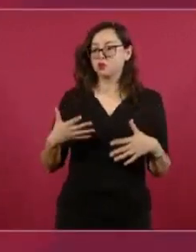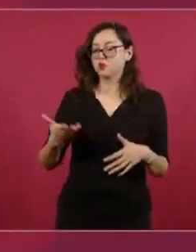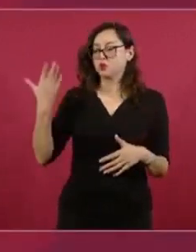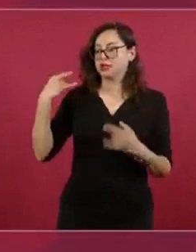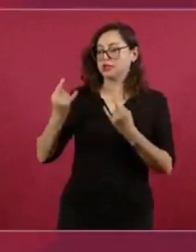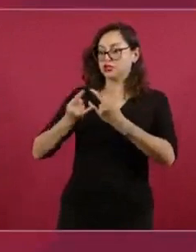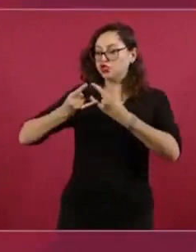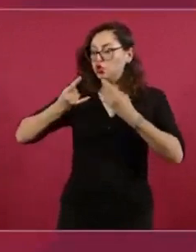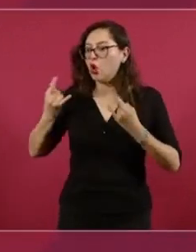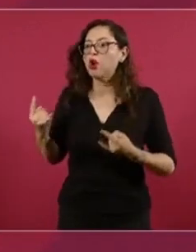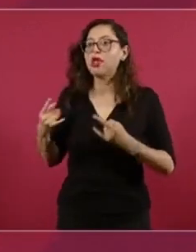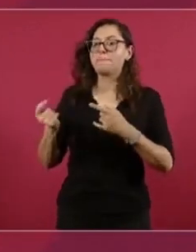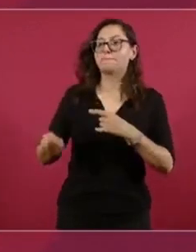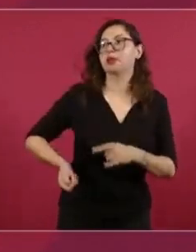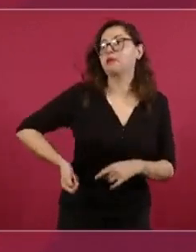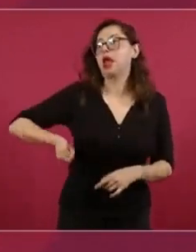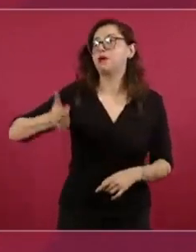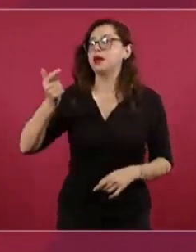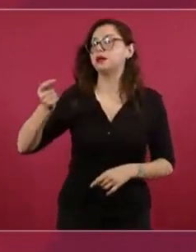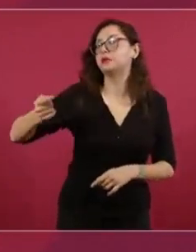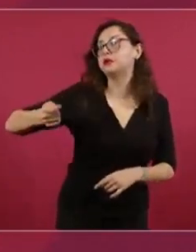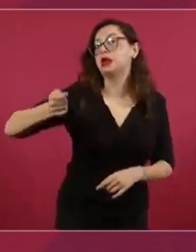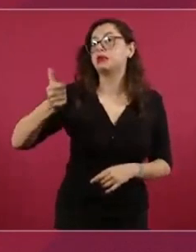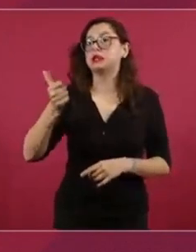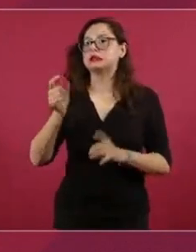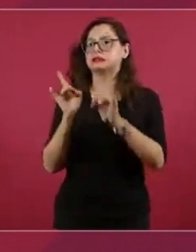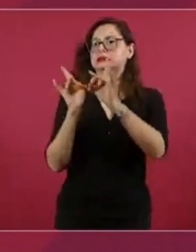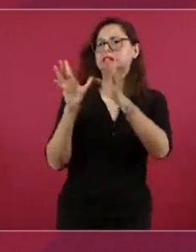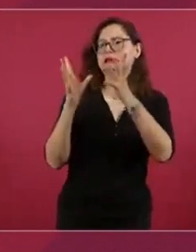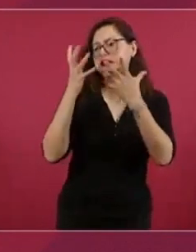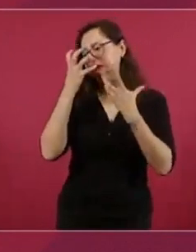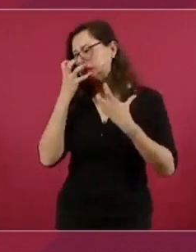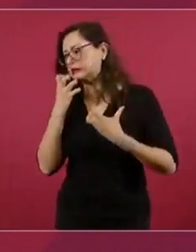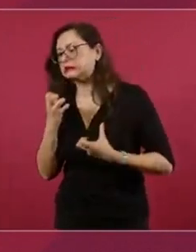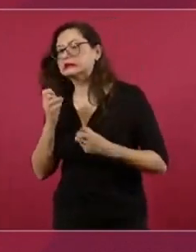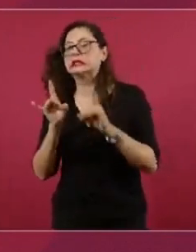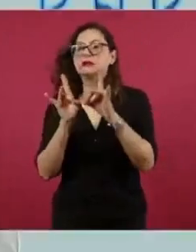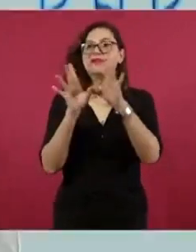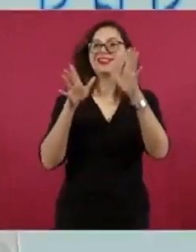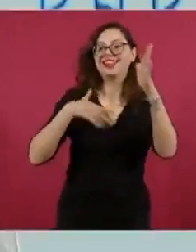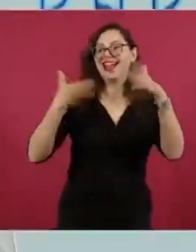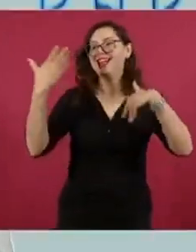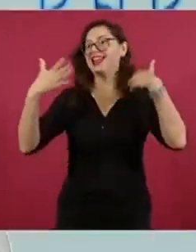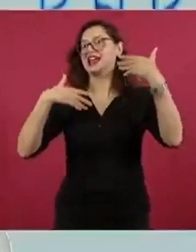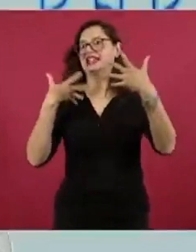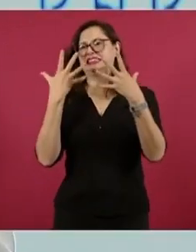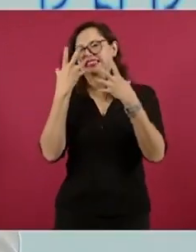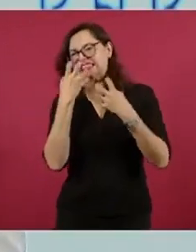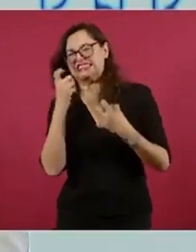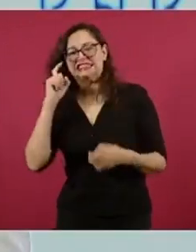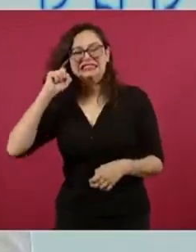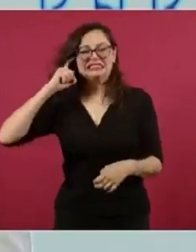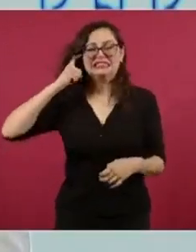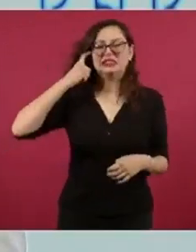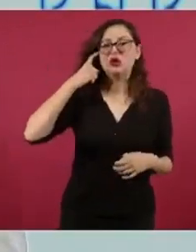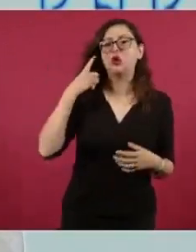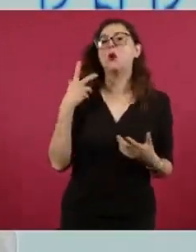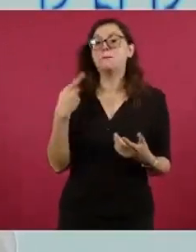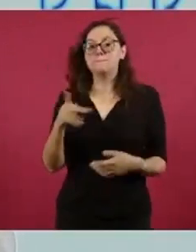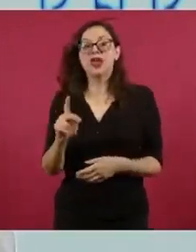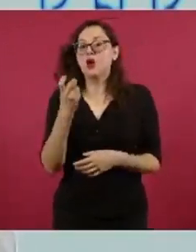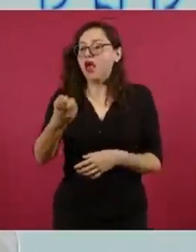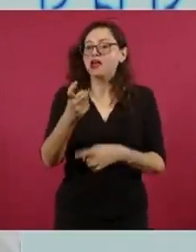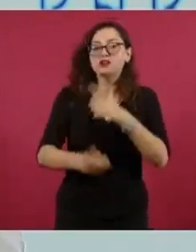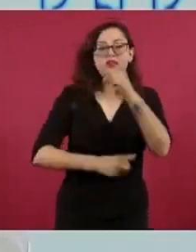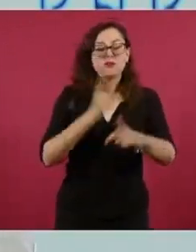nostálgicos, a los momentos de alegría, a los momentos de frustración. Pero esto es el deporte, esta es la emoción de nuestro